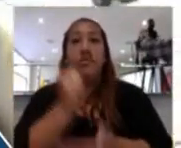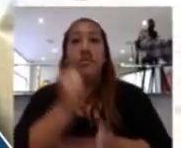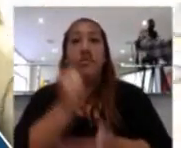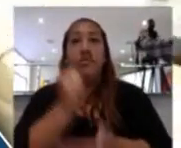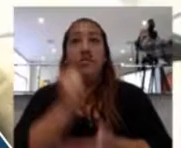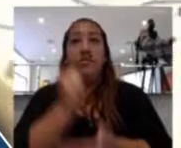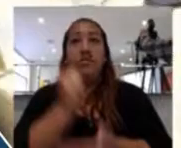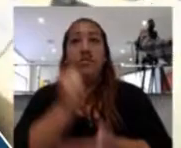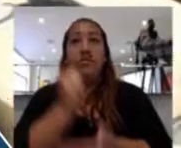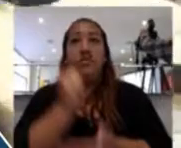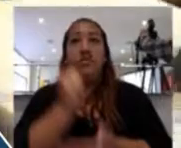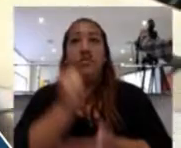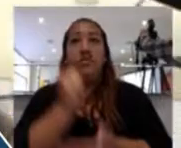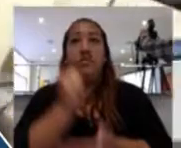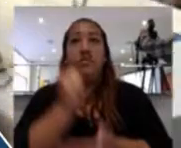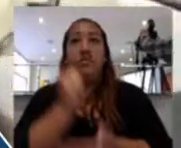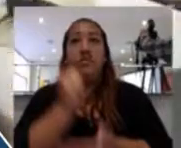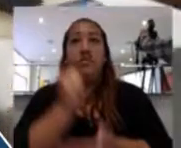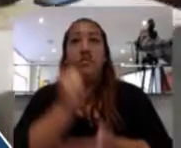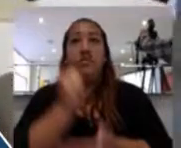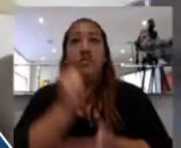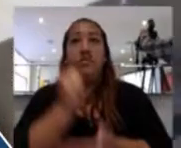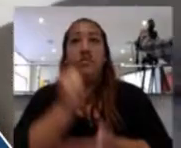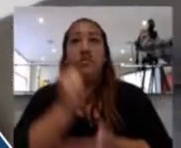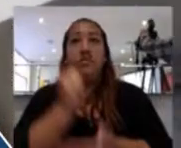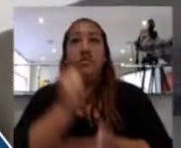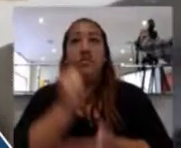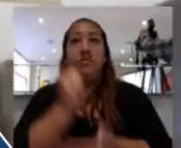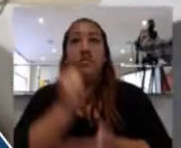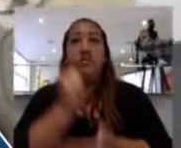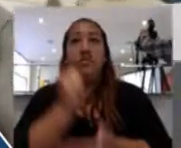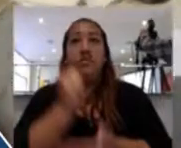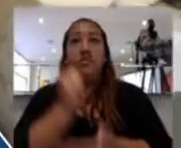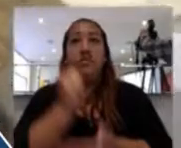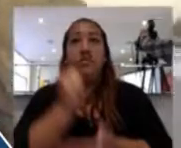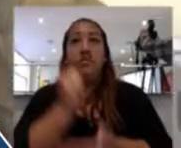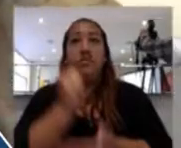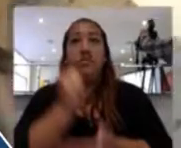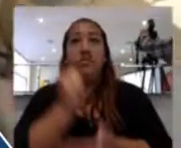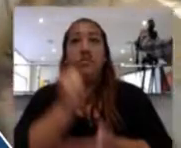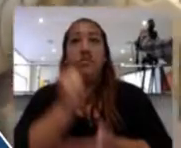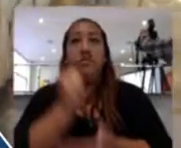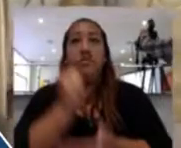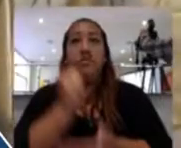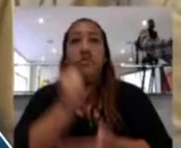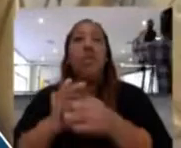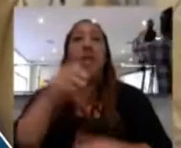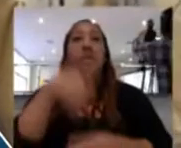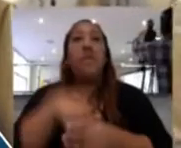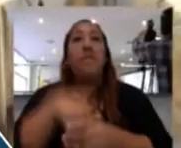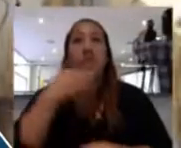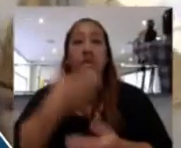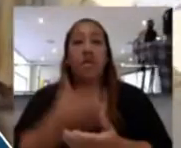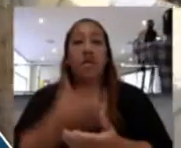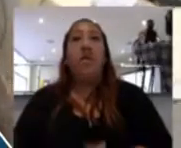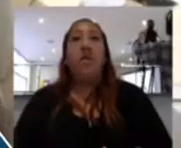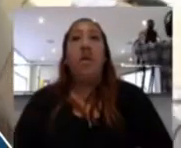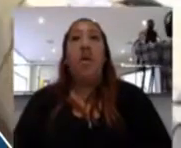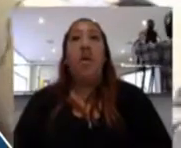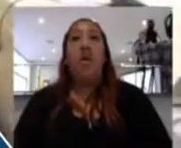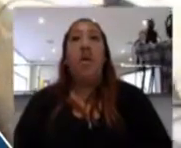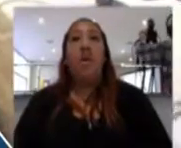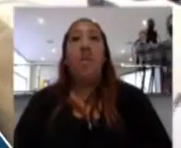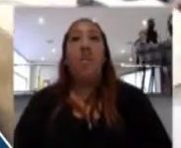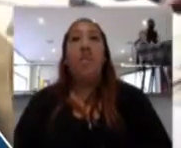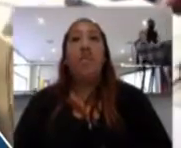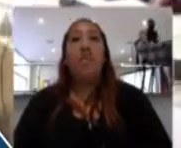esta solicitud. Sin hacer expresarlo en señal de conformidad. Se aprueba por unanimidad de votos también. Muchas gracias. No tenemos más temas